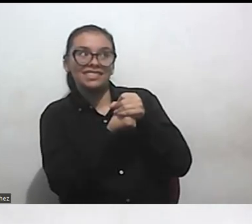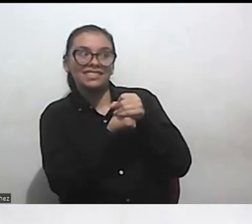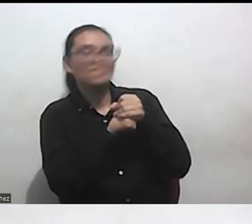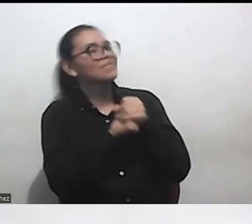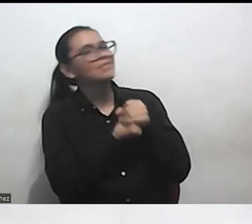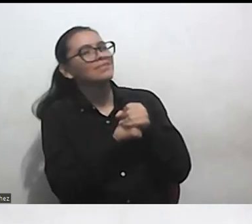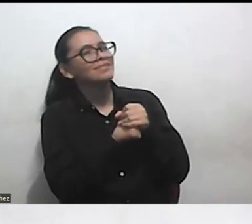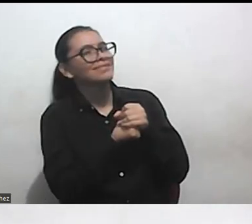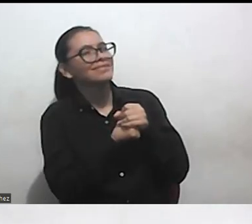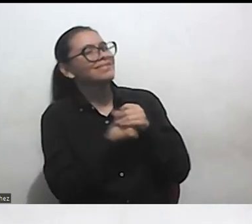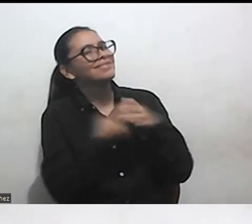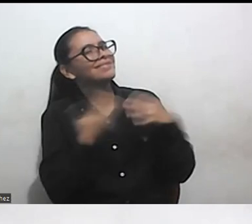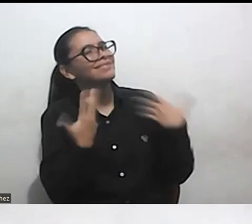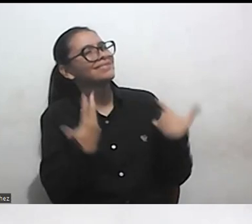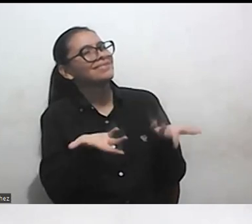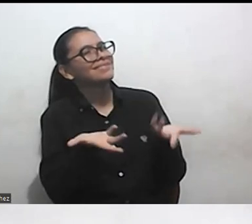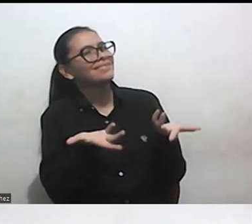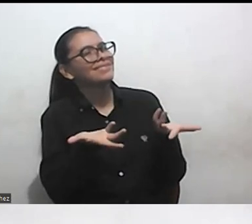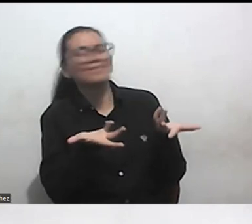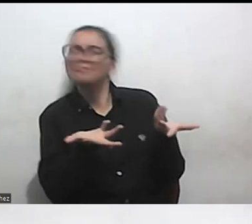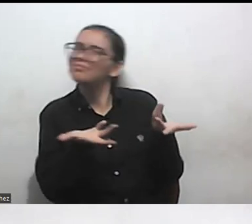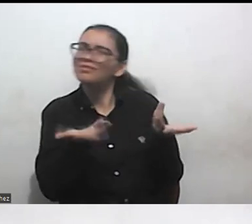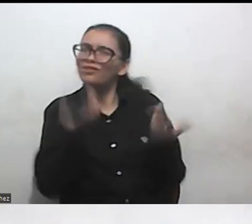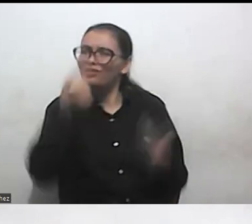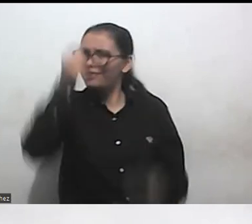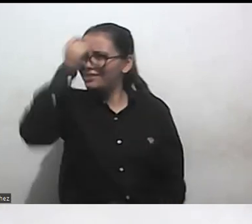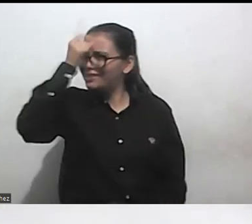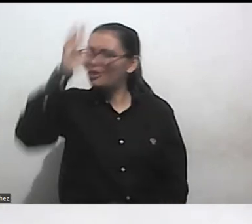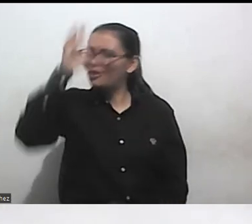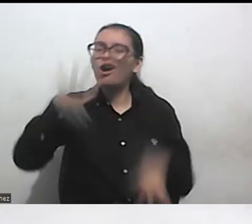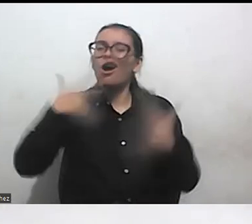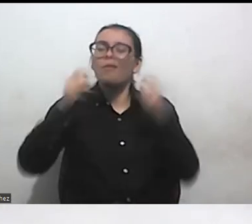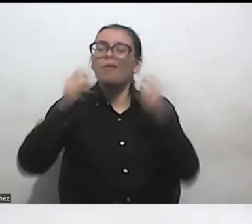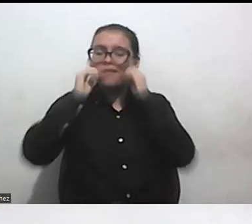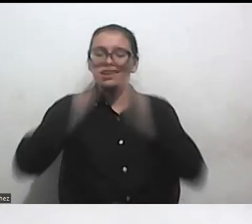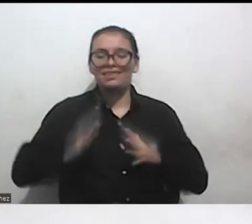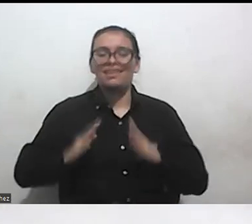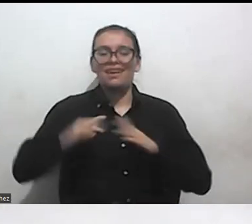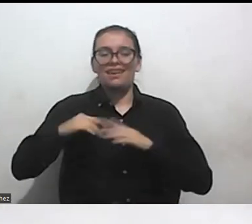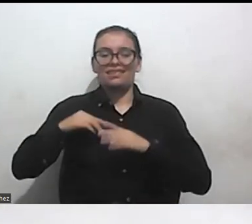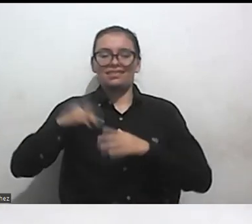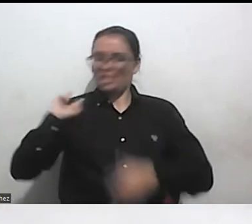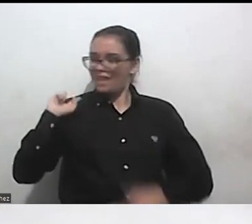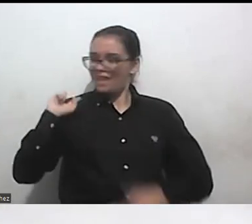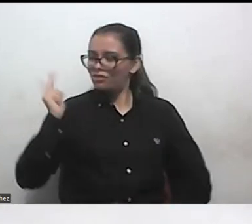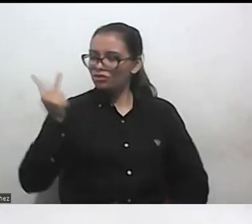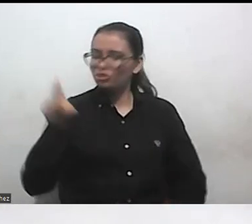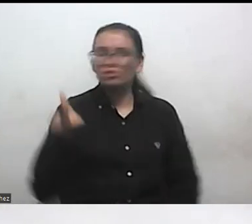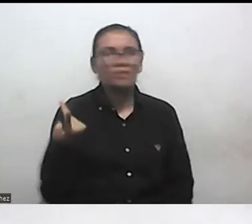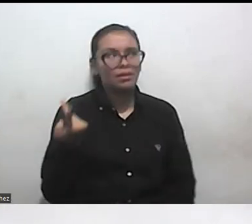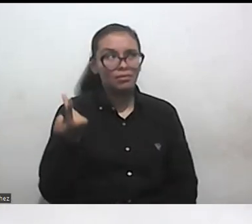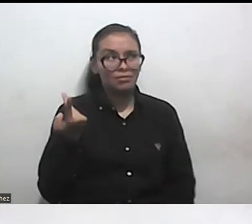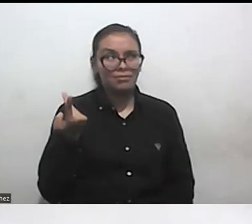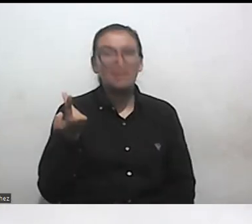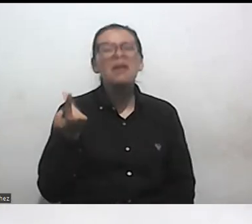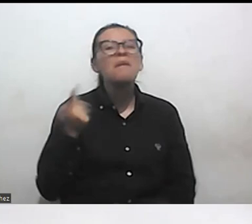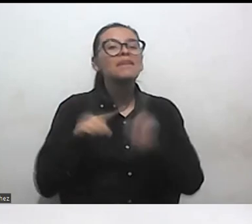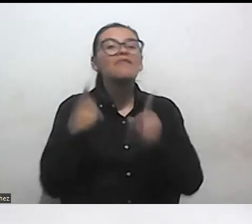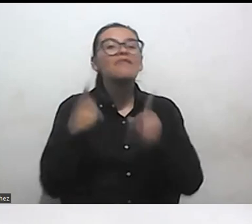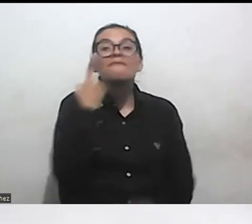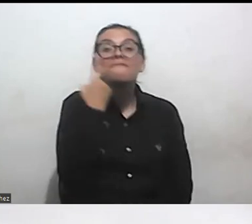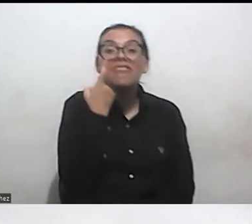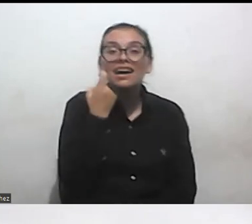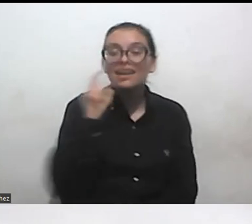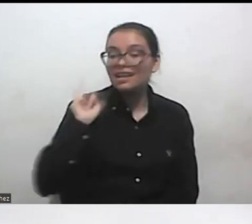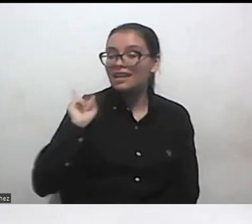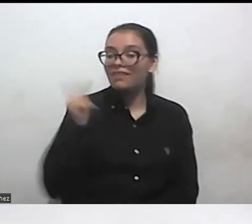entiendo que la humanidad haya avanzado tanto en tantas cosas pero todavía no haya avanzado en entender que cuando se habla de todos todas y